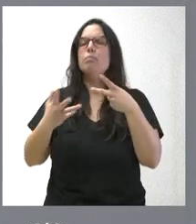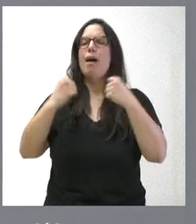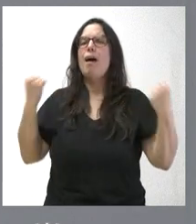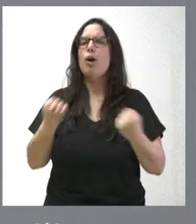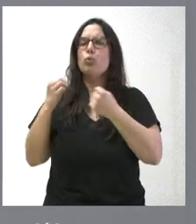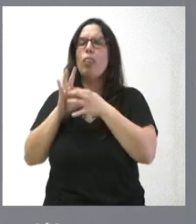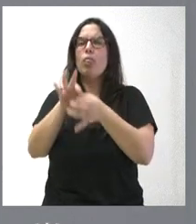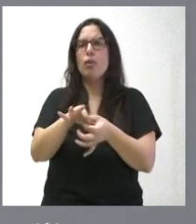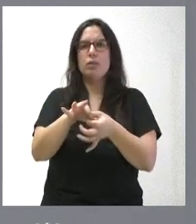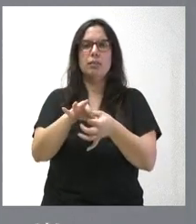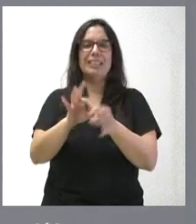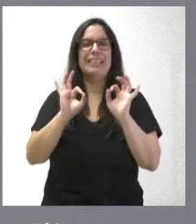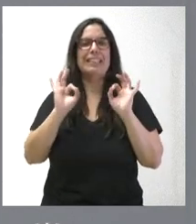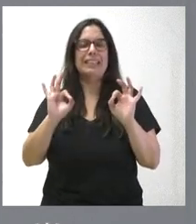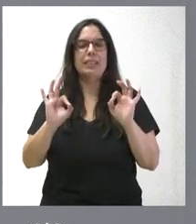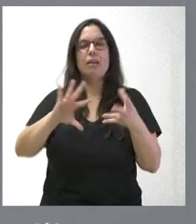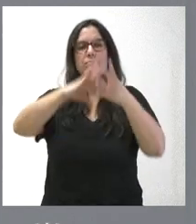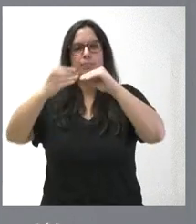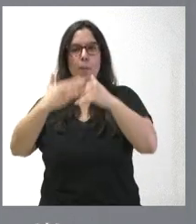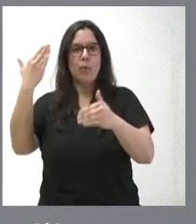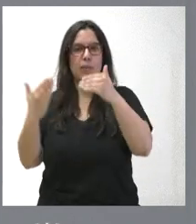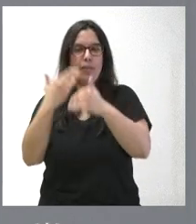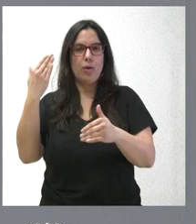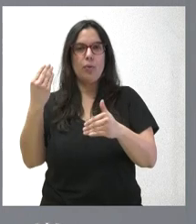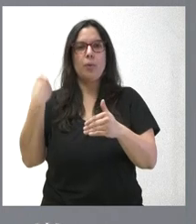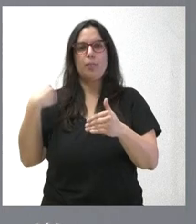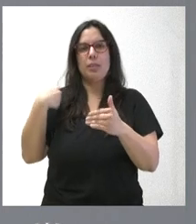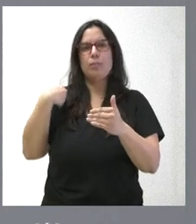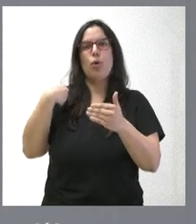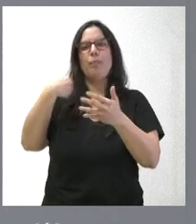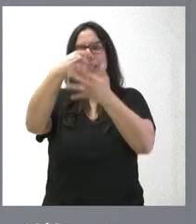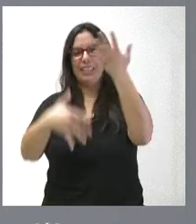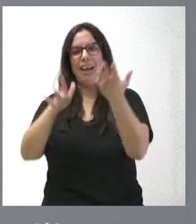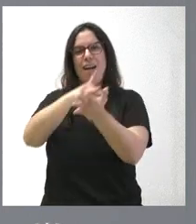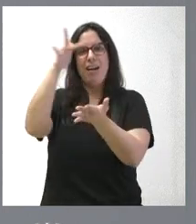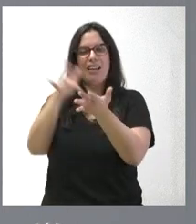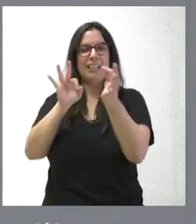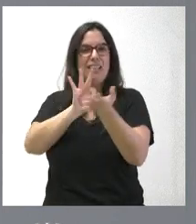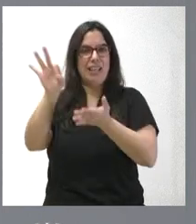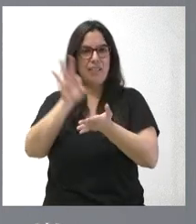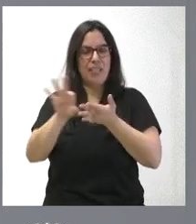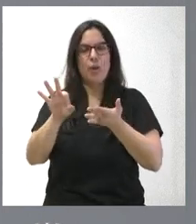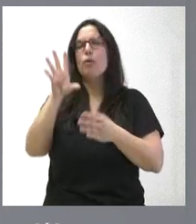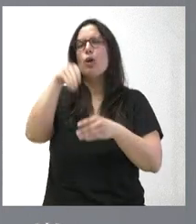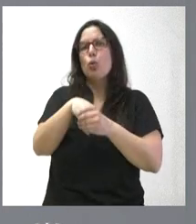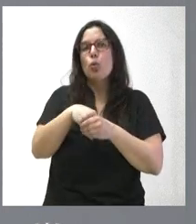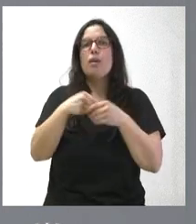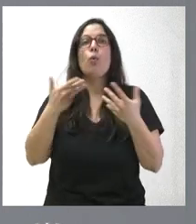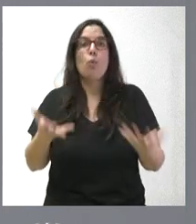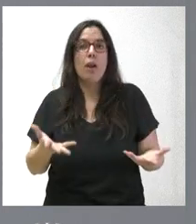de modernización de las cartas de los servicios. Estas cartas de servicios incluyen nuevas